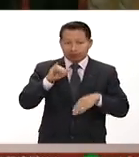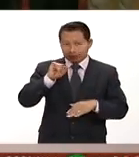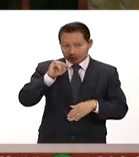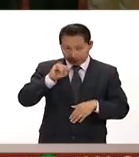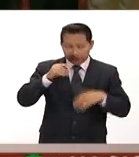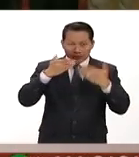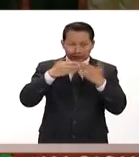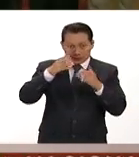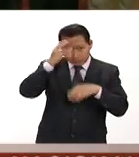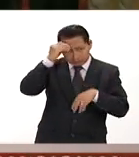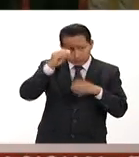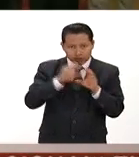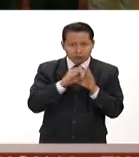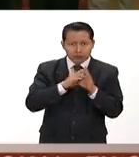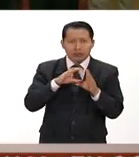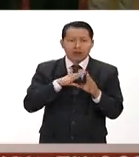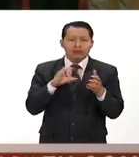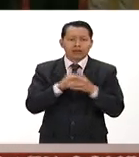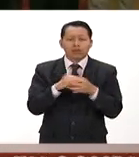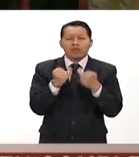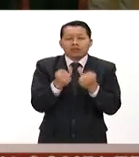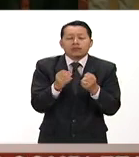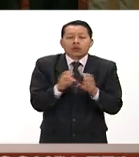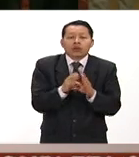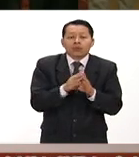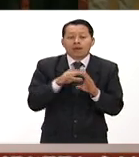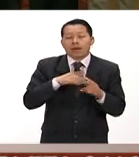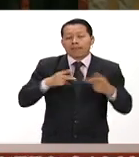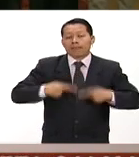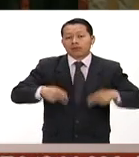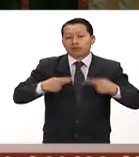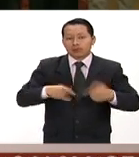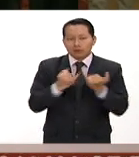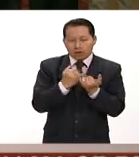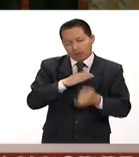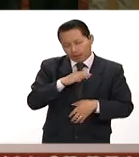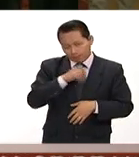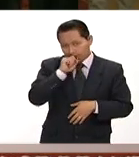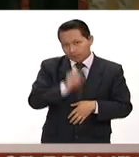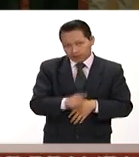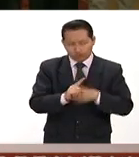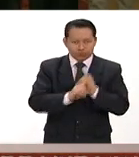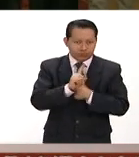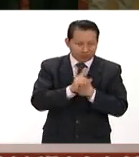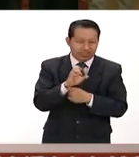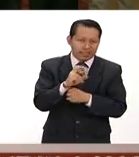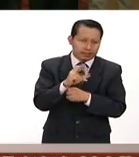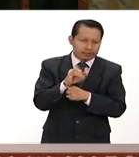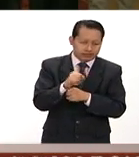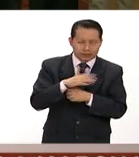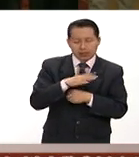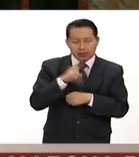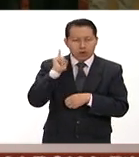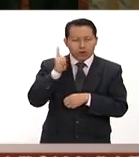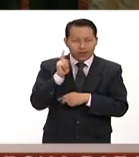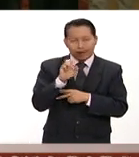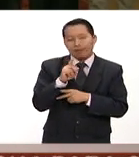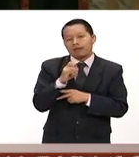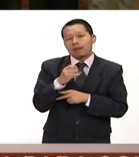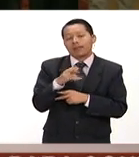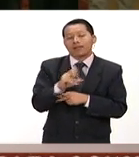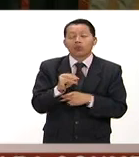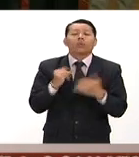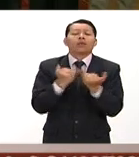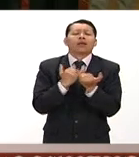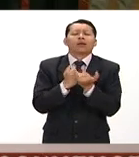se fortalece se fortalecen los seres humanos de las crisis ojalá que así sea del miro y pues una